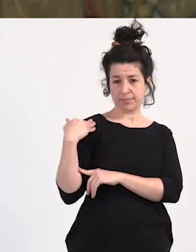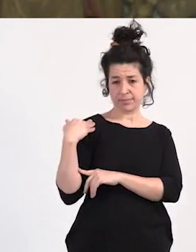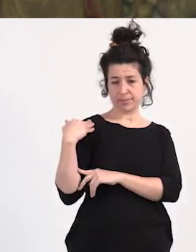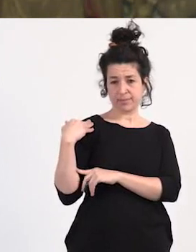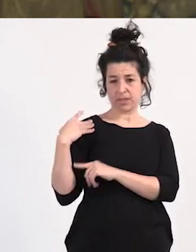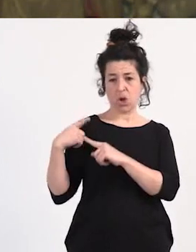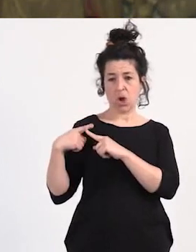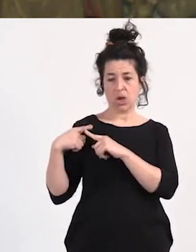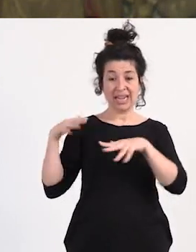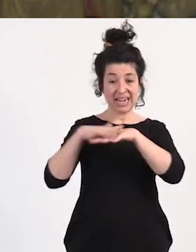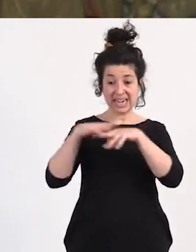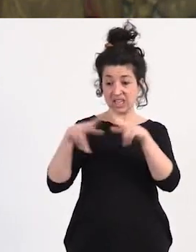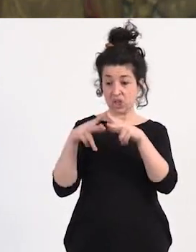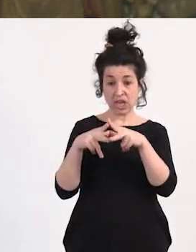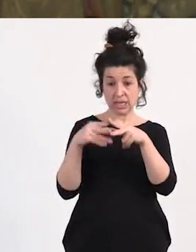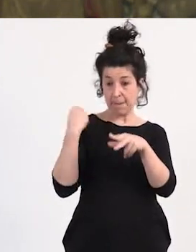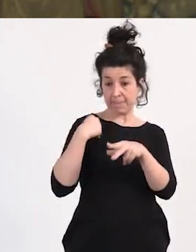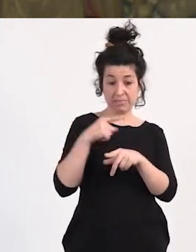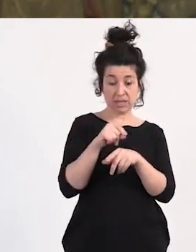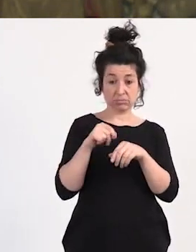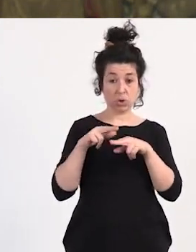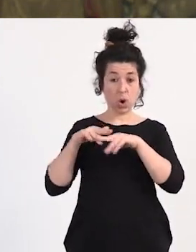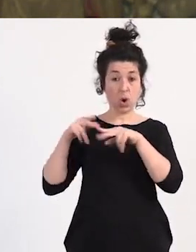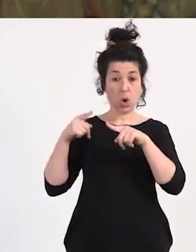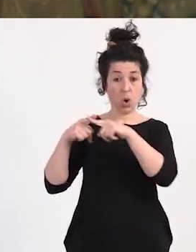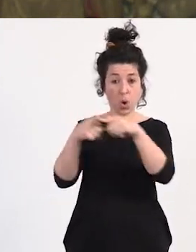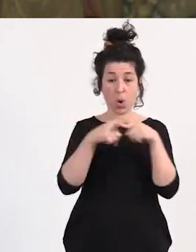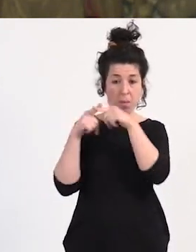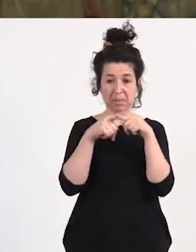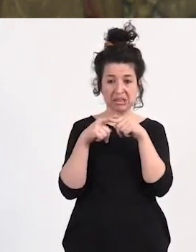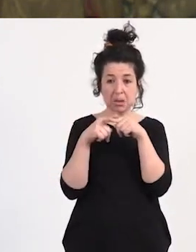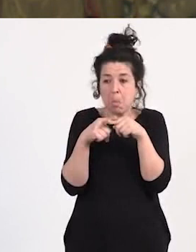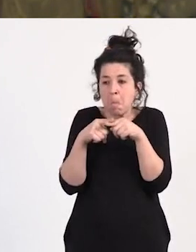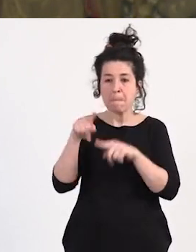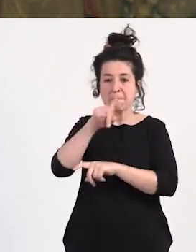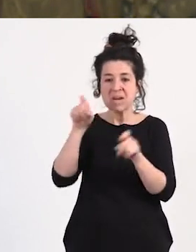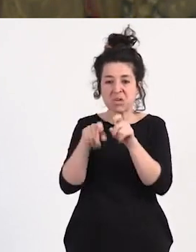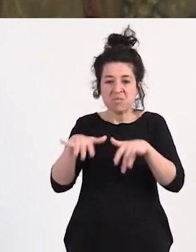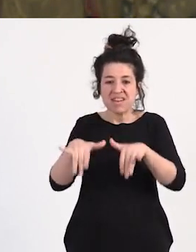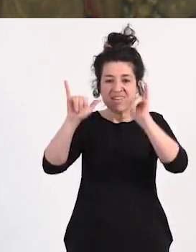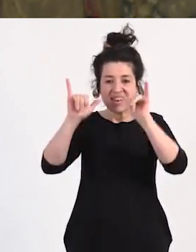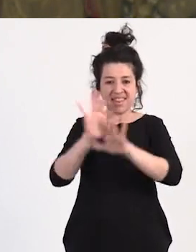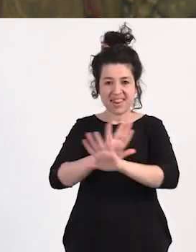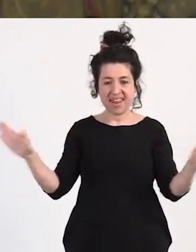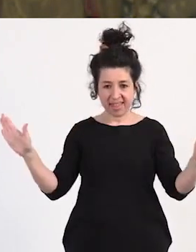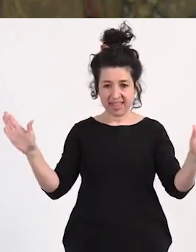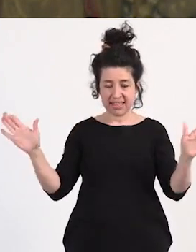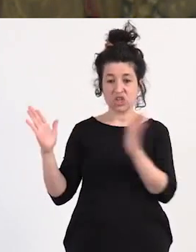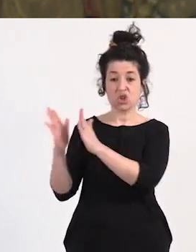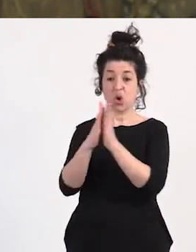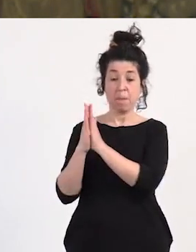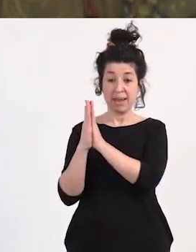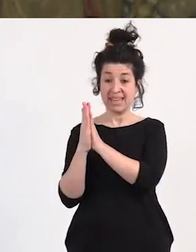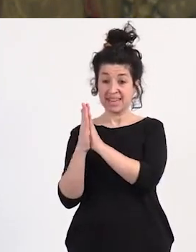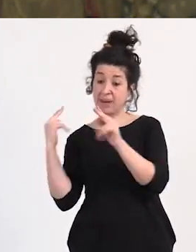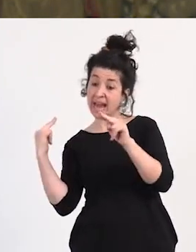compartido en las mismas redes sociales y no fue ni siquiera hay preguntas sobre ese video este video que las compañeras hicieron en